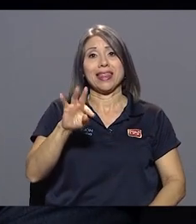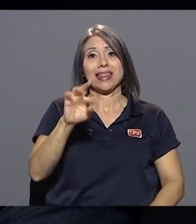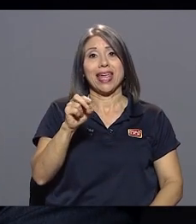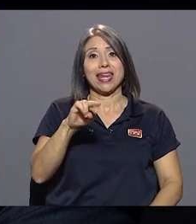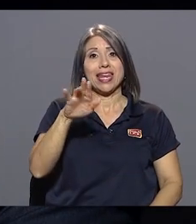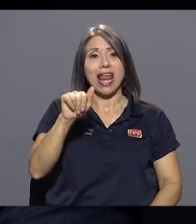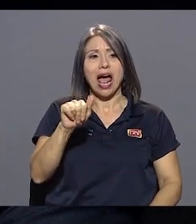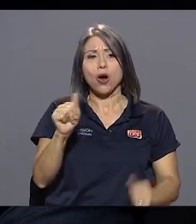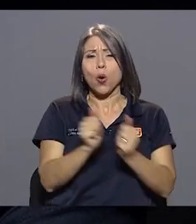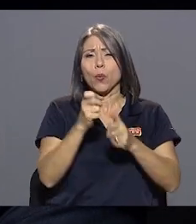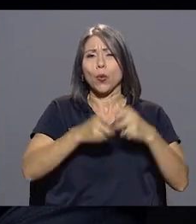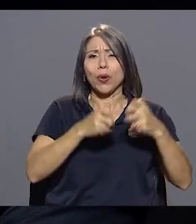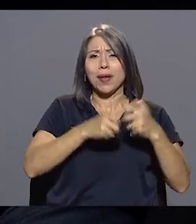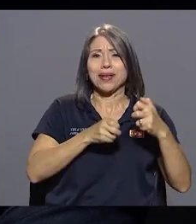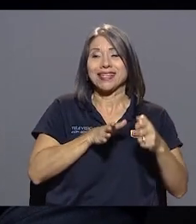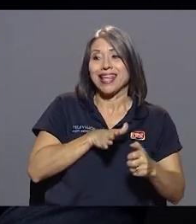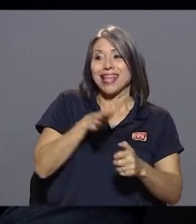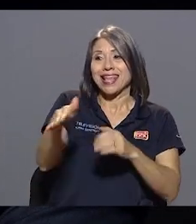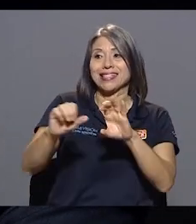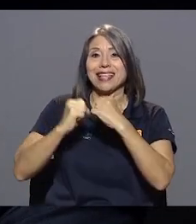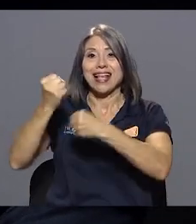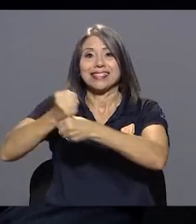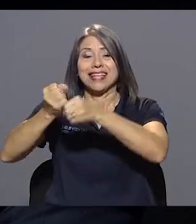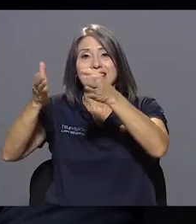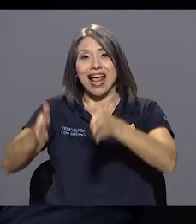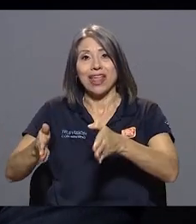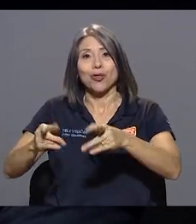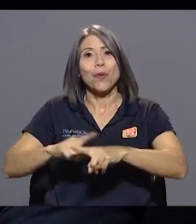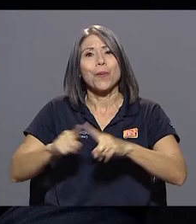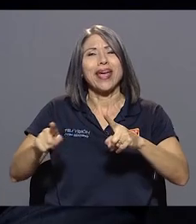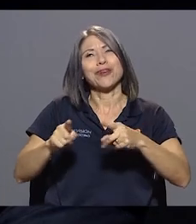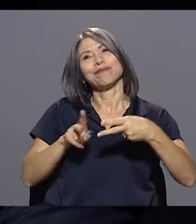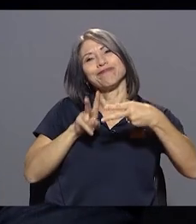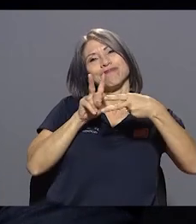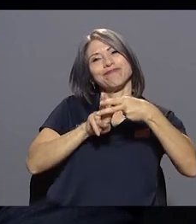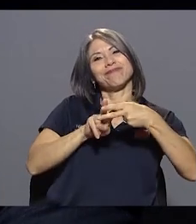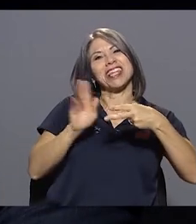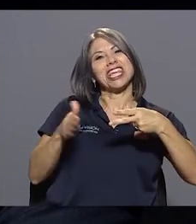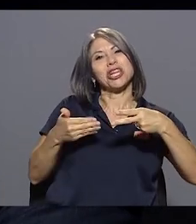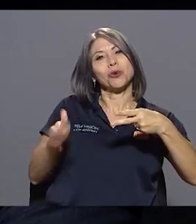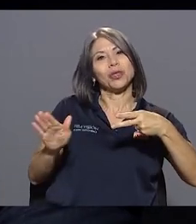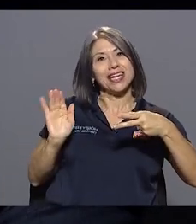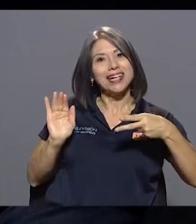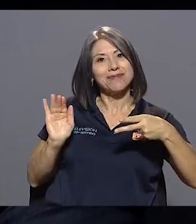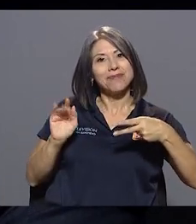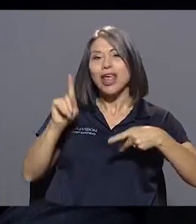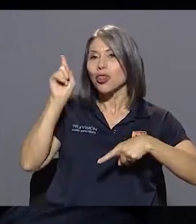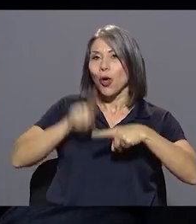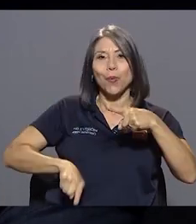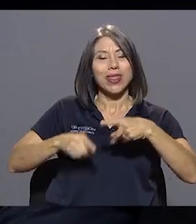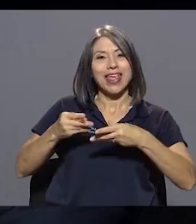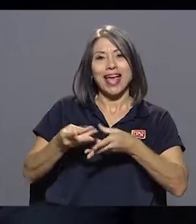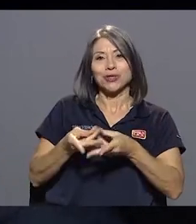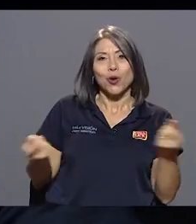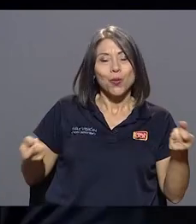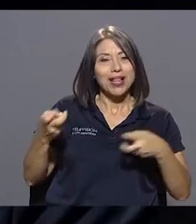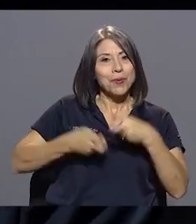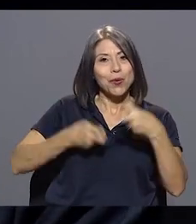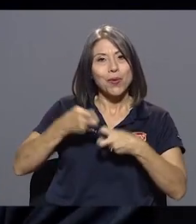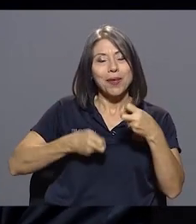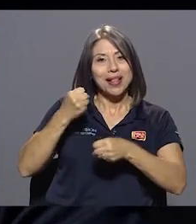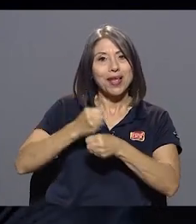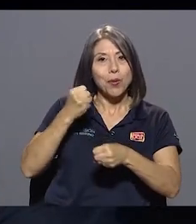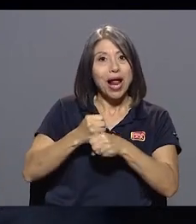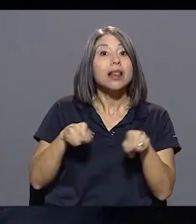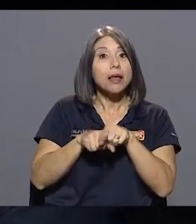voy a ponerlo casi a modelo de hashtag, muy inútil, incapaz de poder solventar problemas a nivel laboral, inclusive de